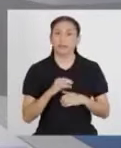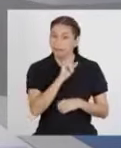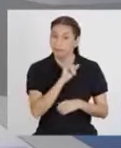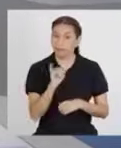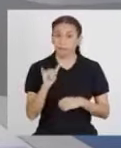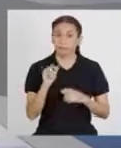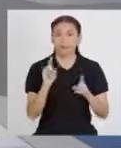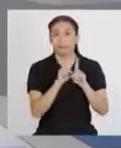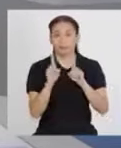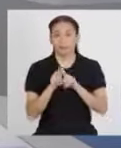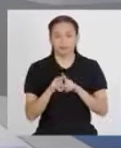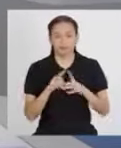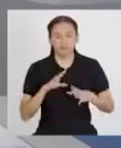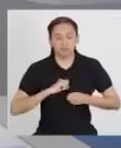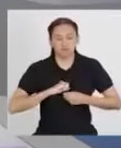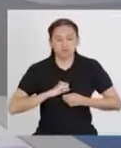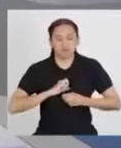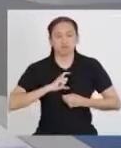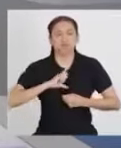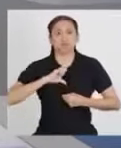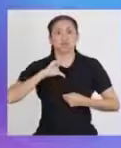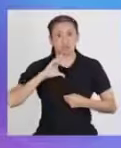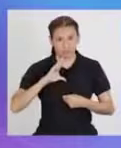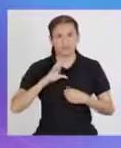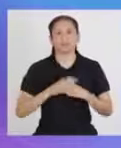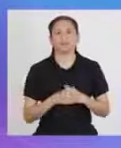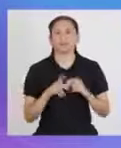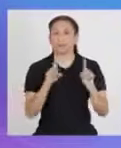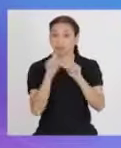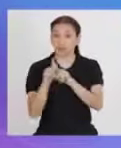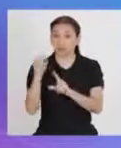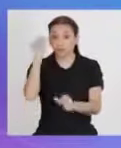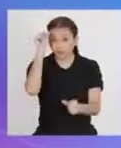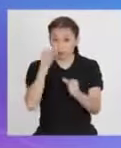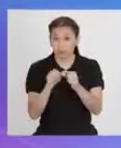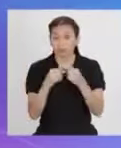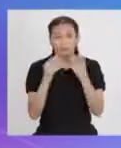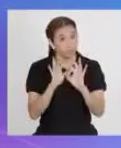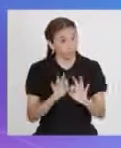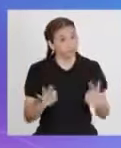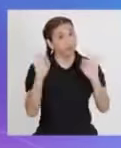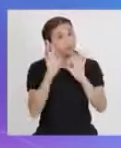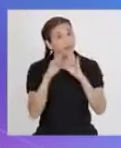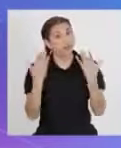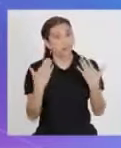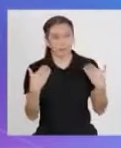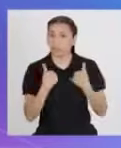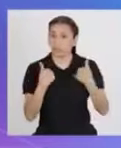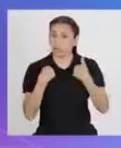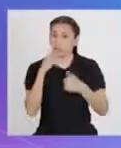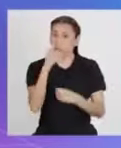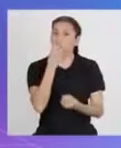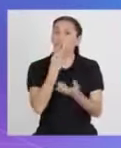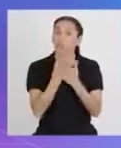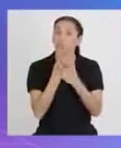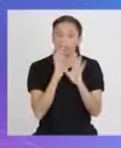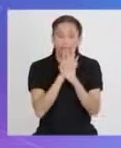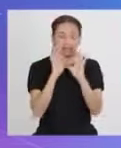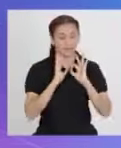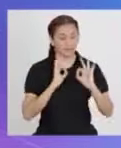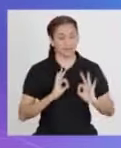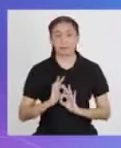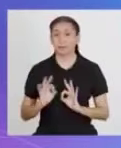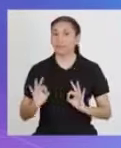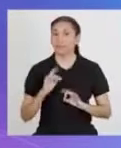y recuperarse. También recordemos que es importante tener una buena higiene